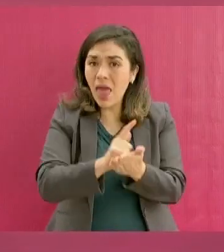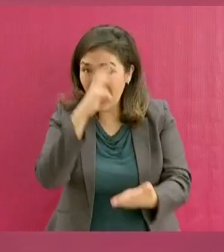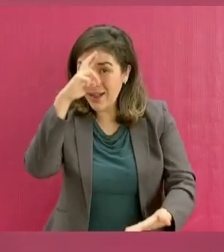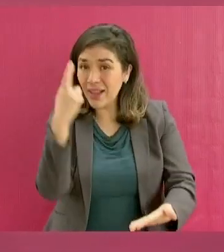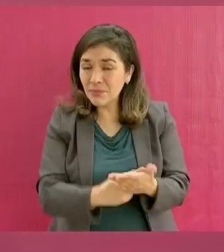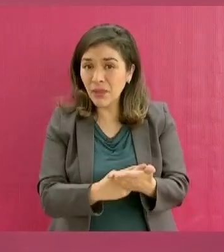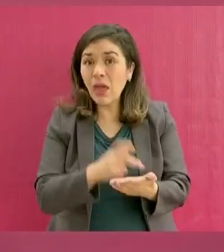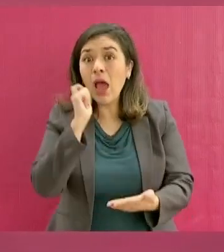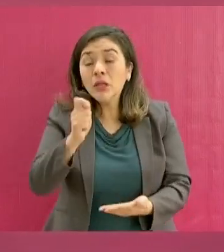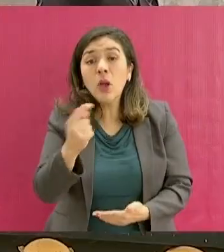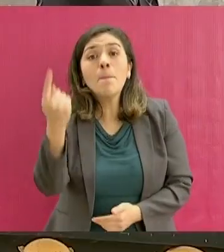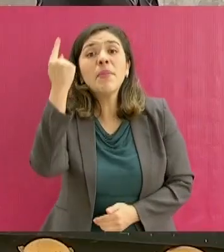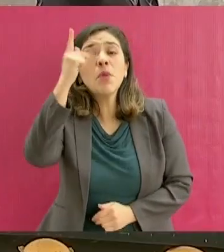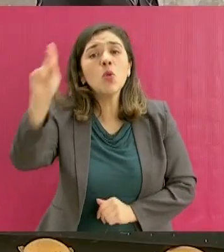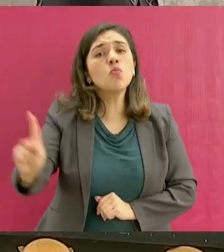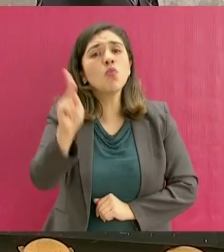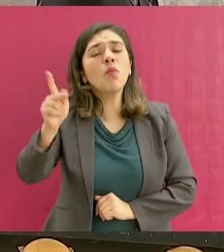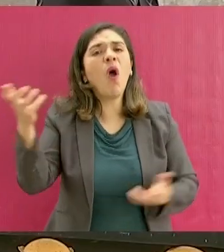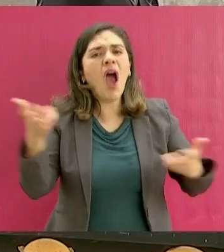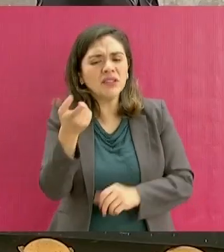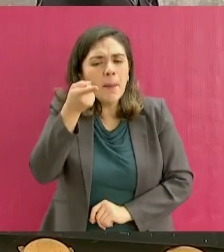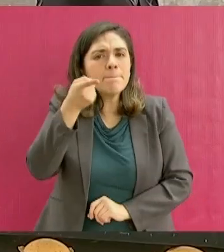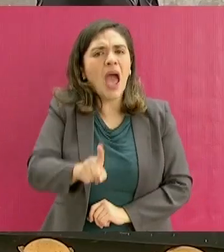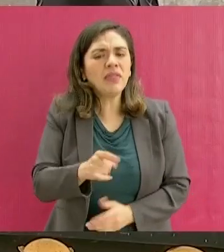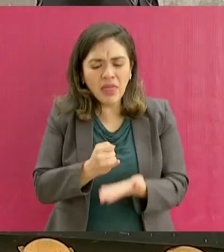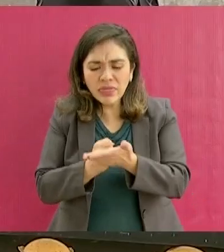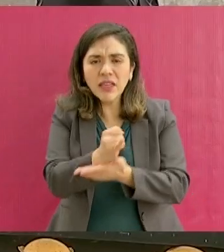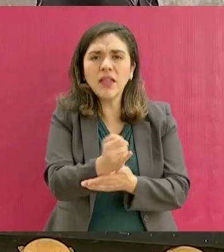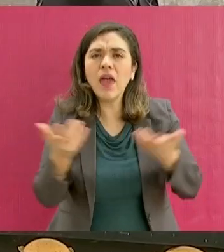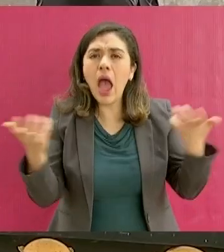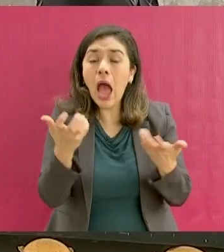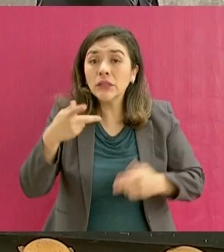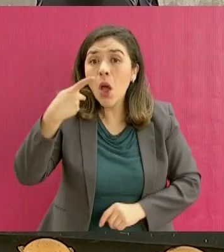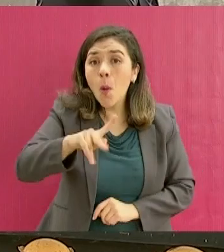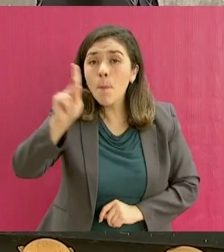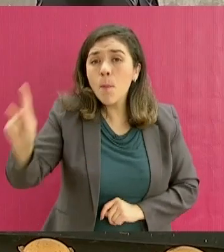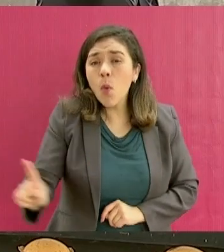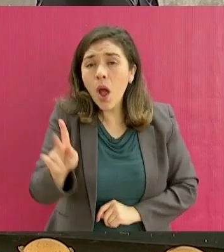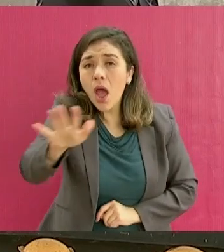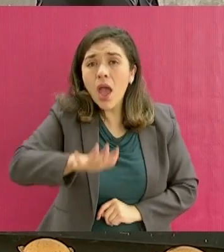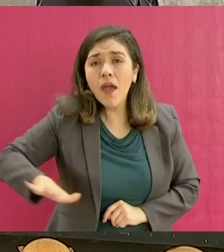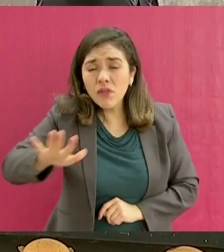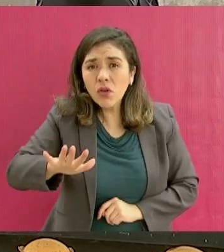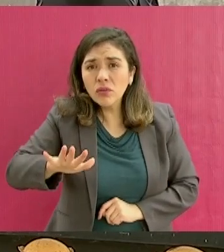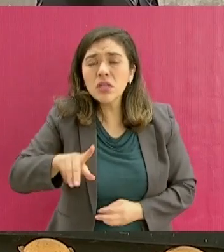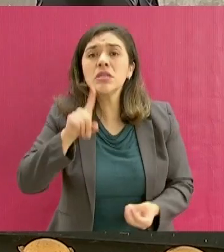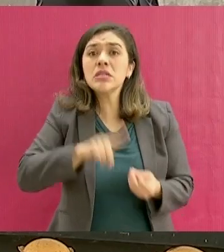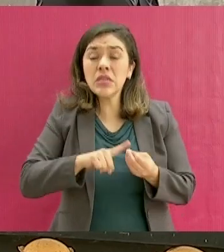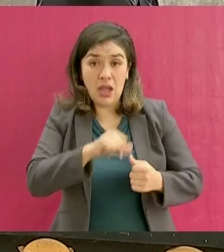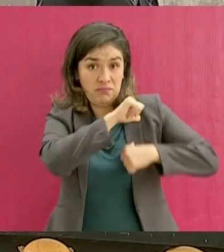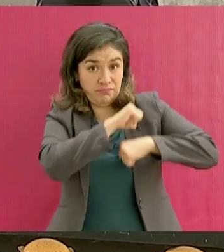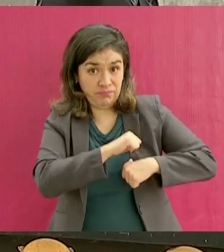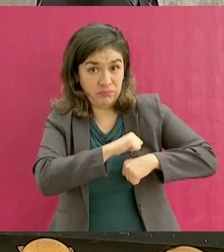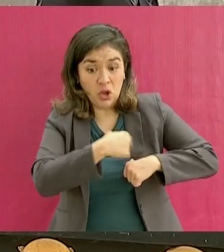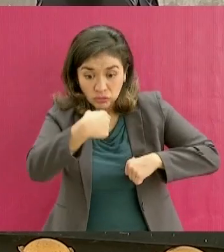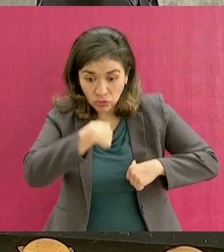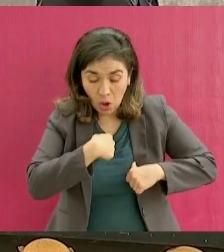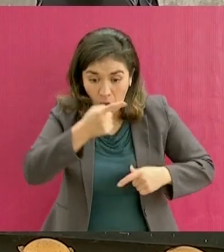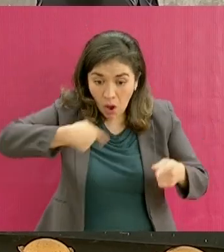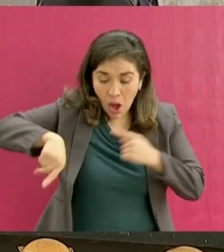que es el pueblo el que manda, que las autoridades tenemos que